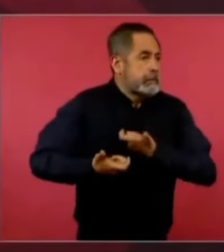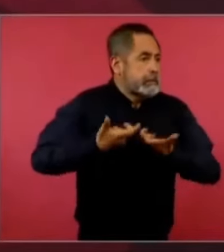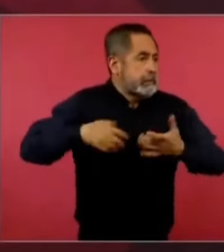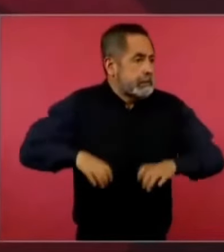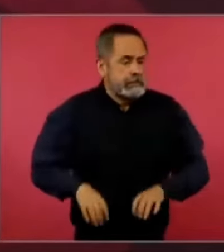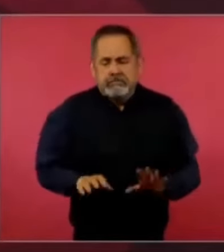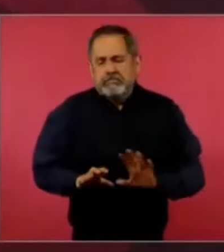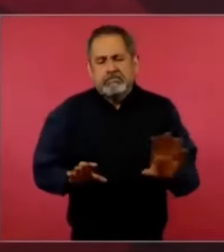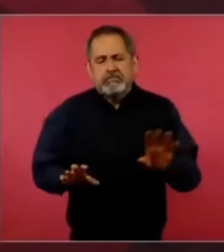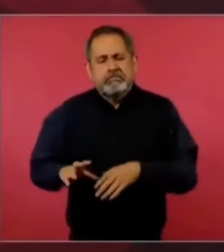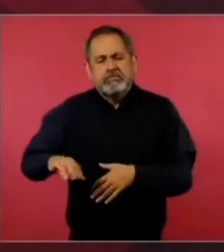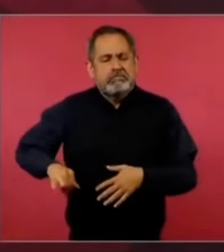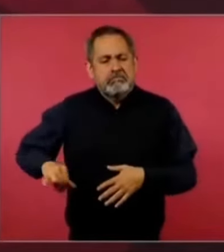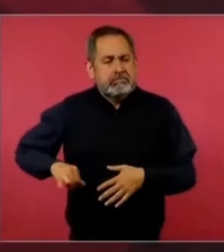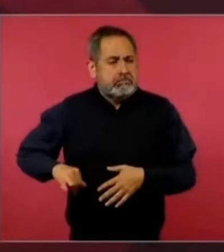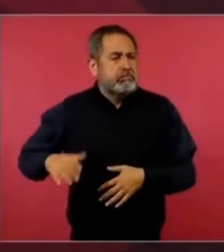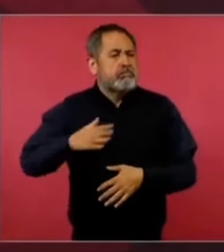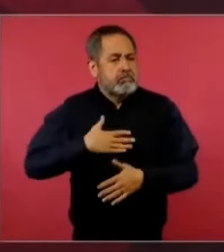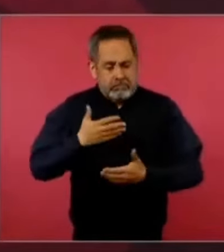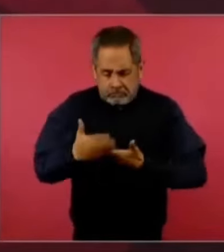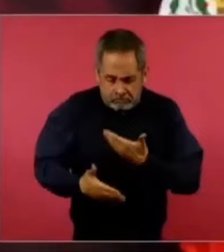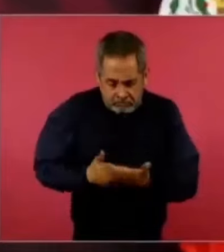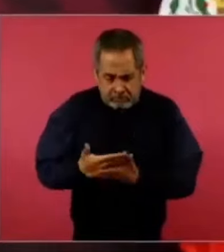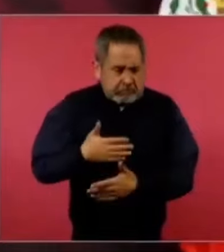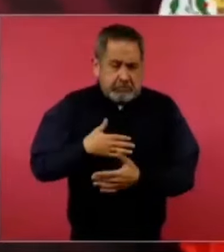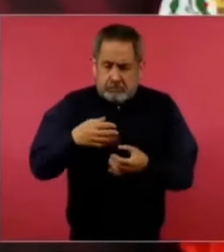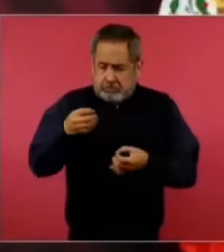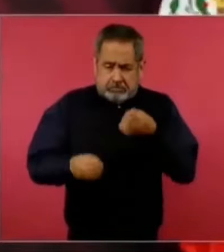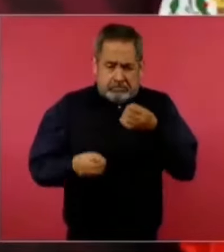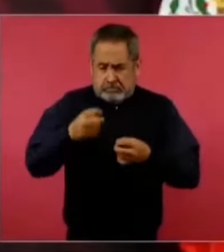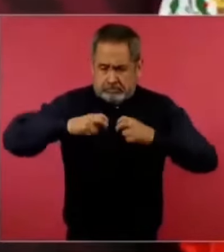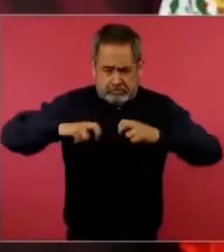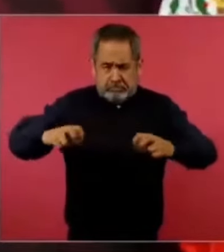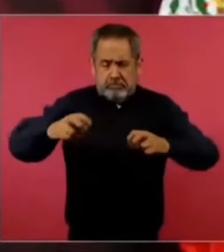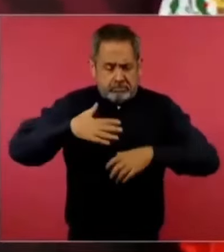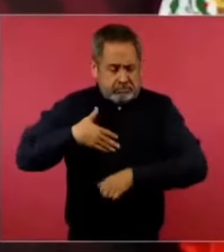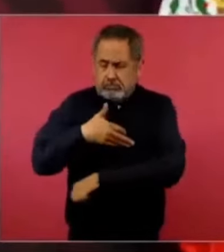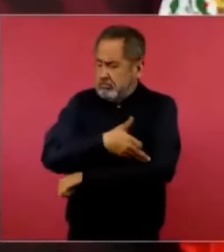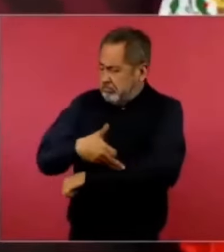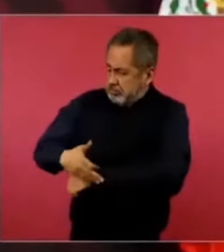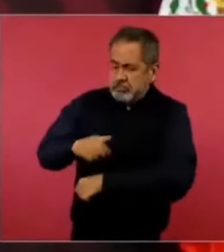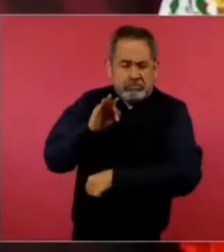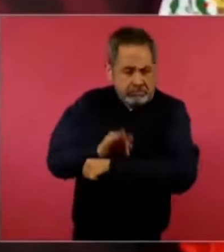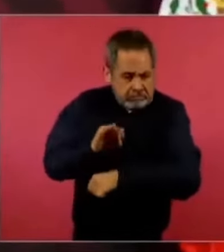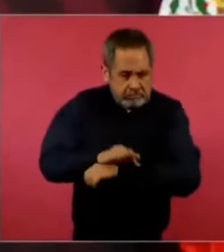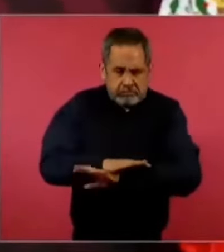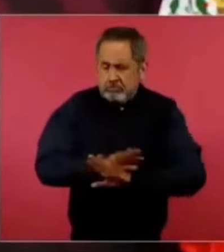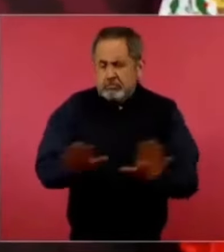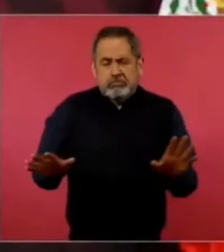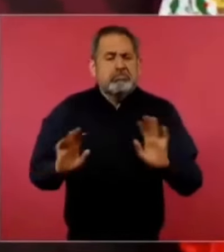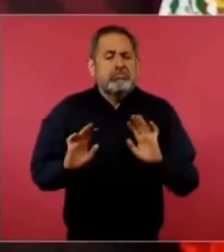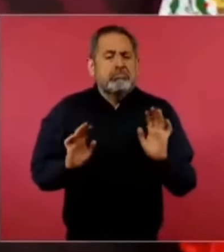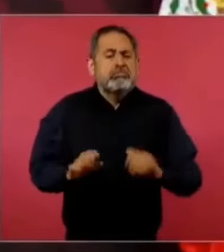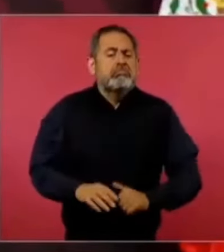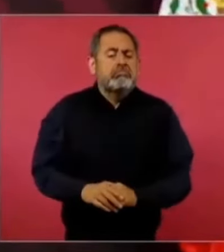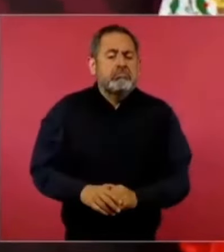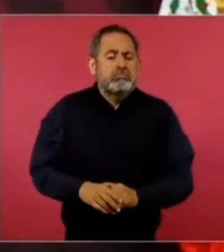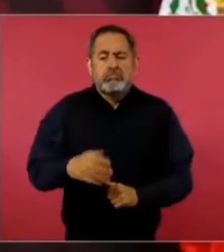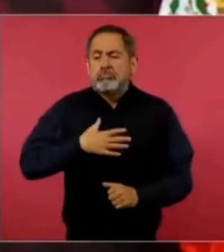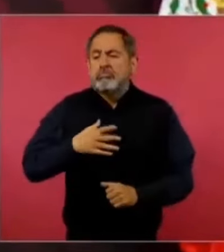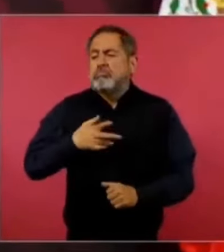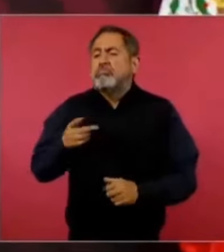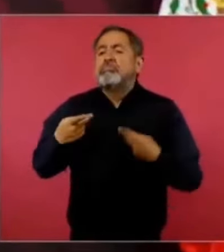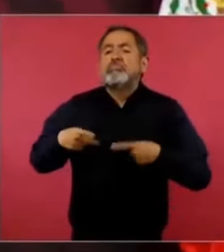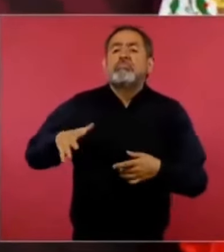el poder servir mi profesión y mi familia y mi pueblo